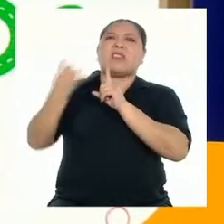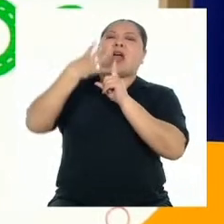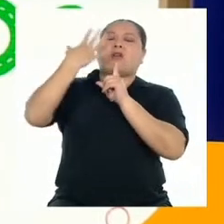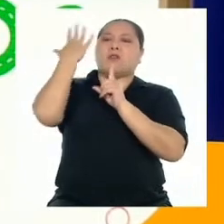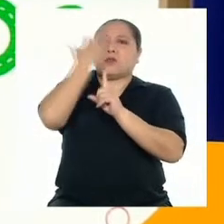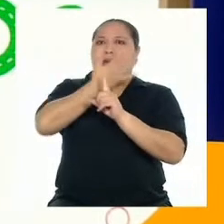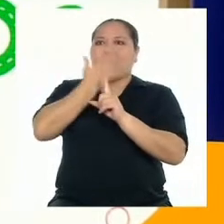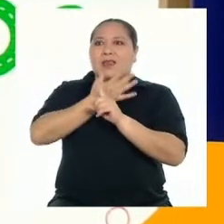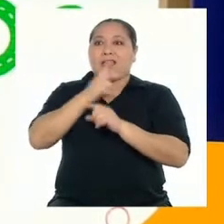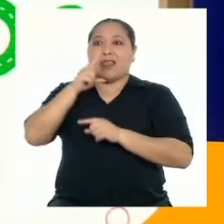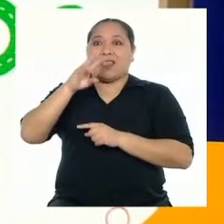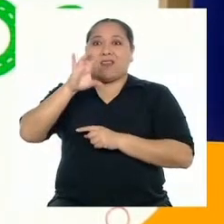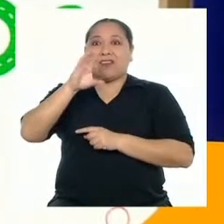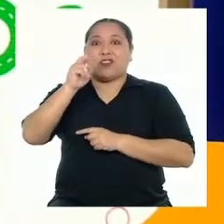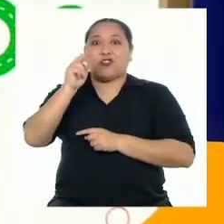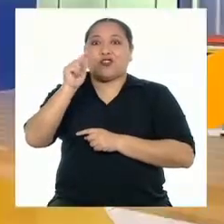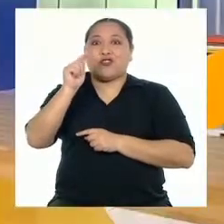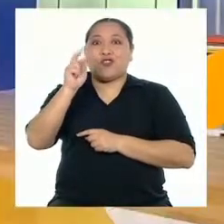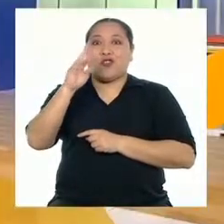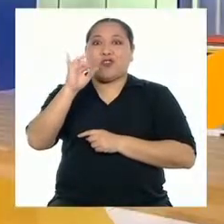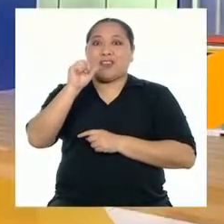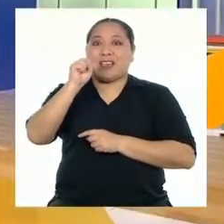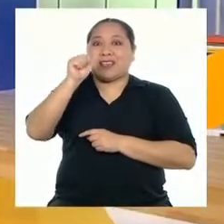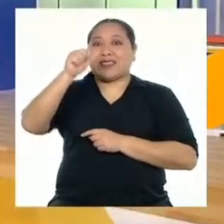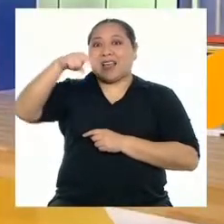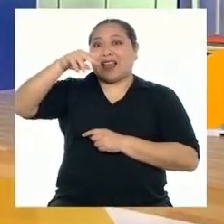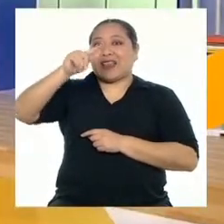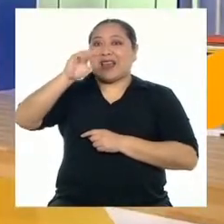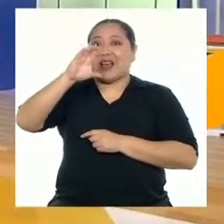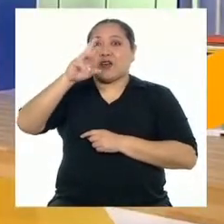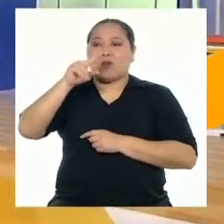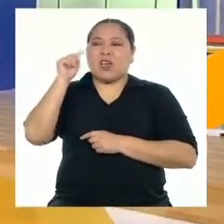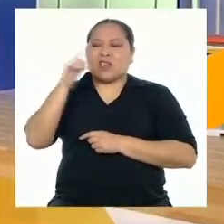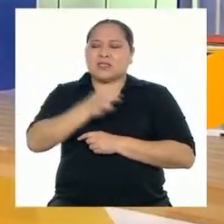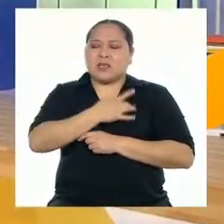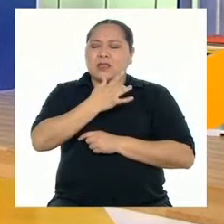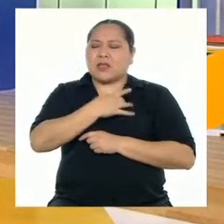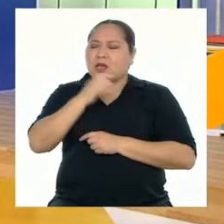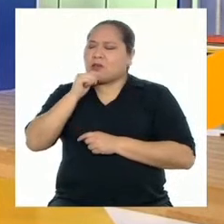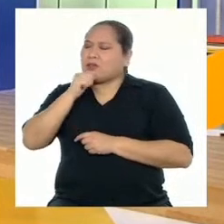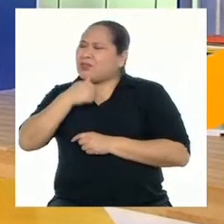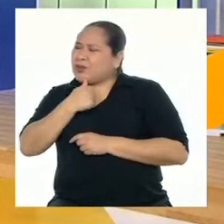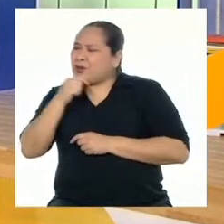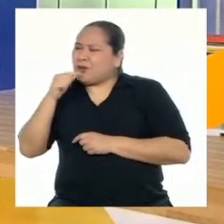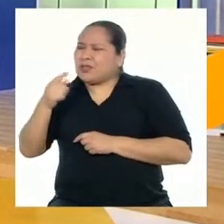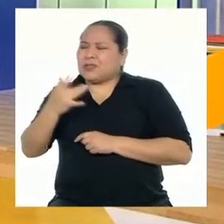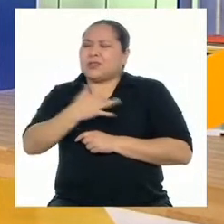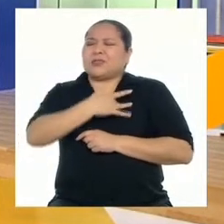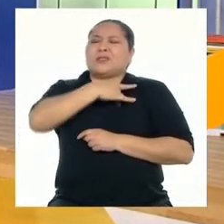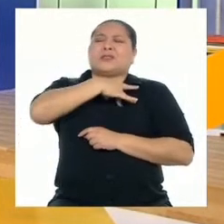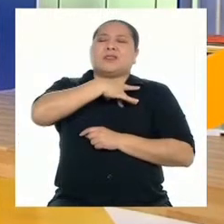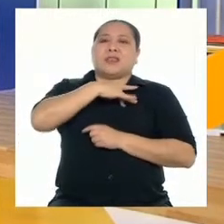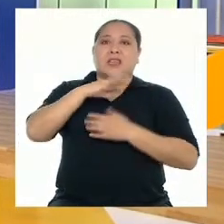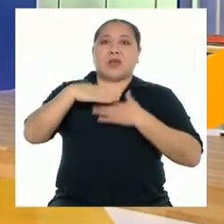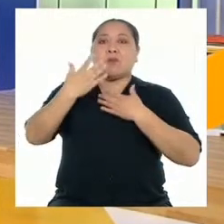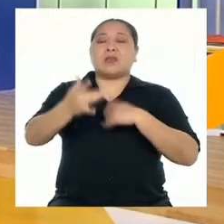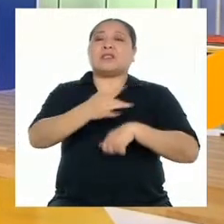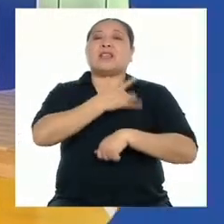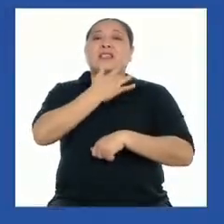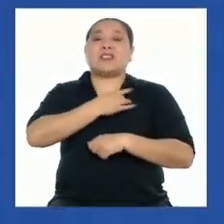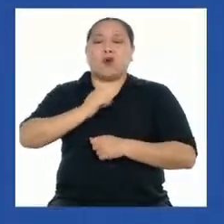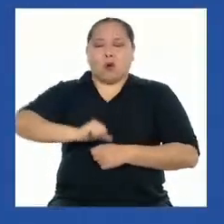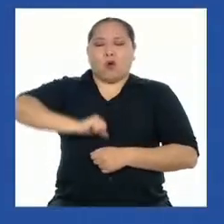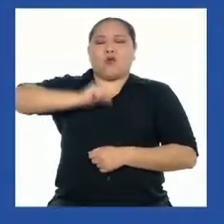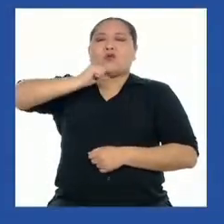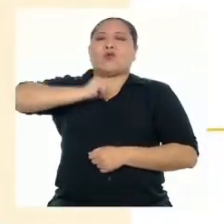Victoria Santa Cruz, que leímos hace un tiempo. Ahí llegábamos a sentir su dolor e indignación y luego su orgullo por sus